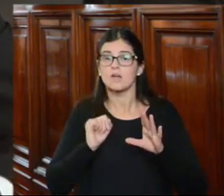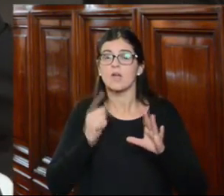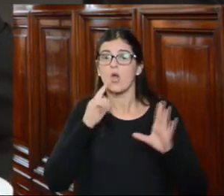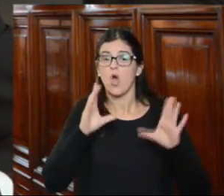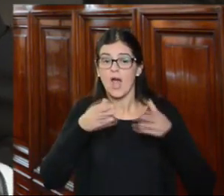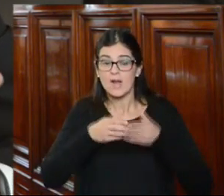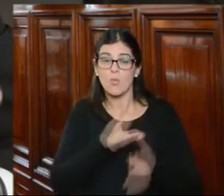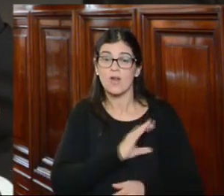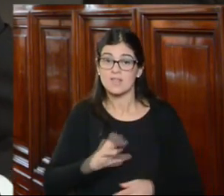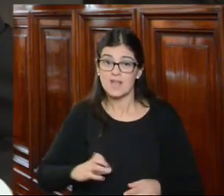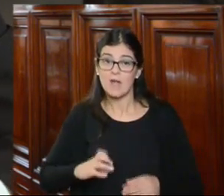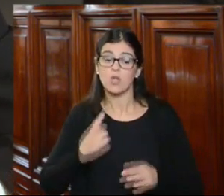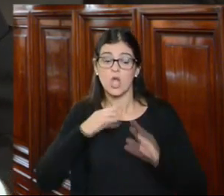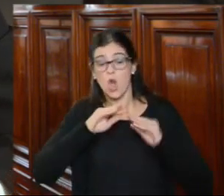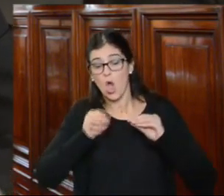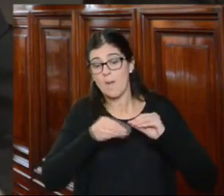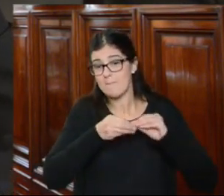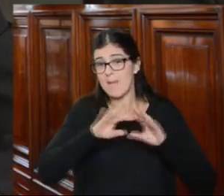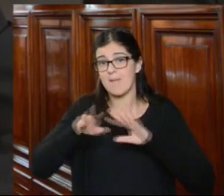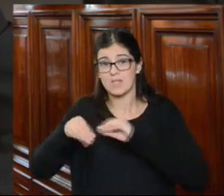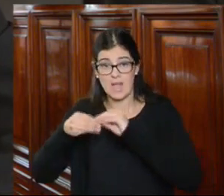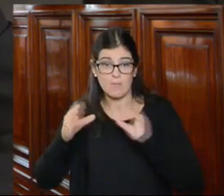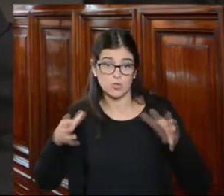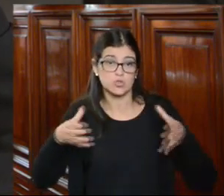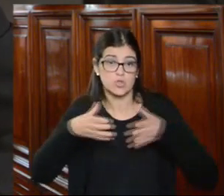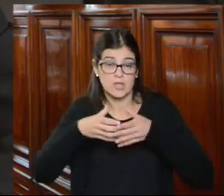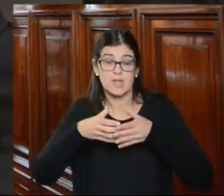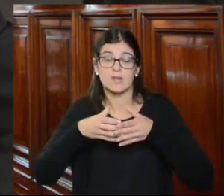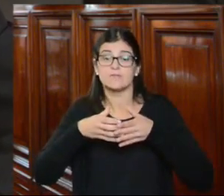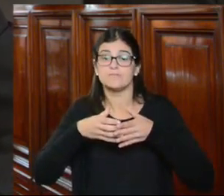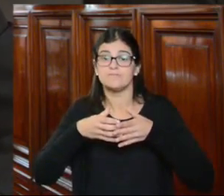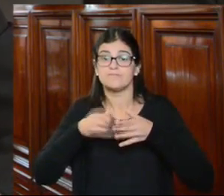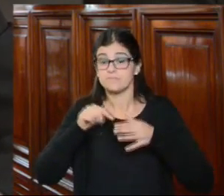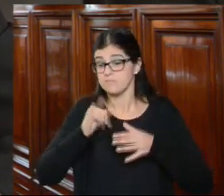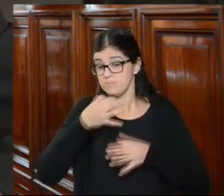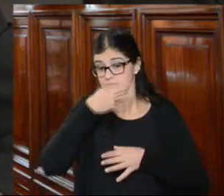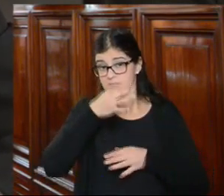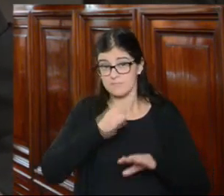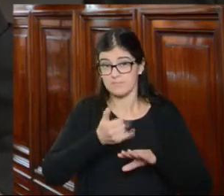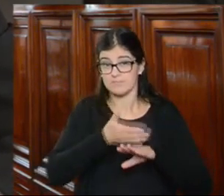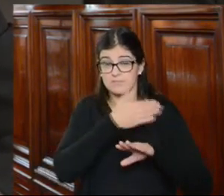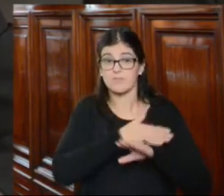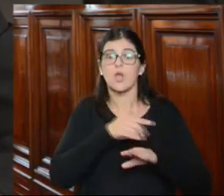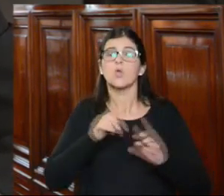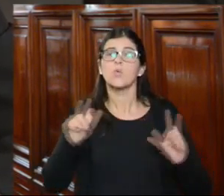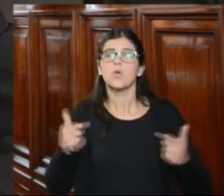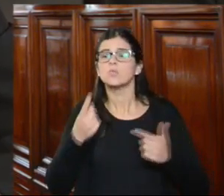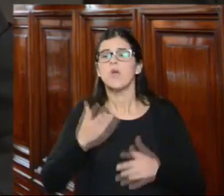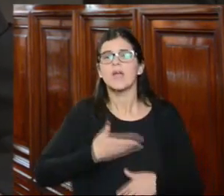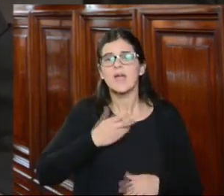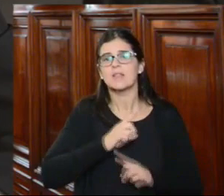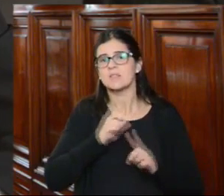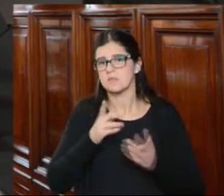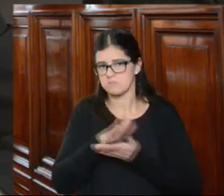organismos del estado que nos complementamos y que como muy bien se ha sostenido aquí no es esto una queja y una